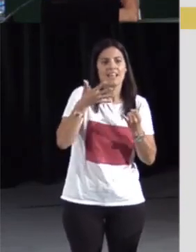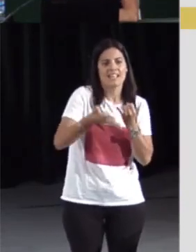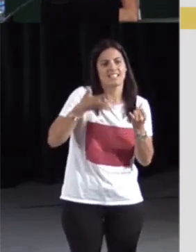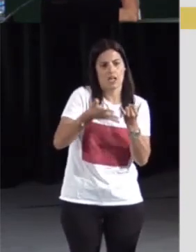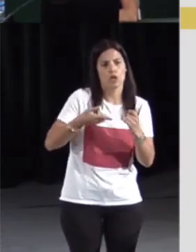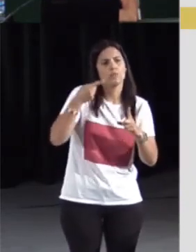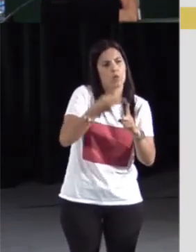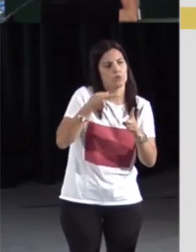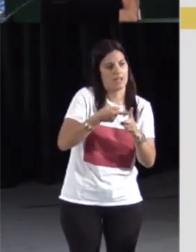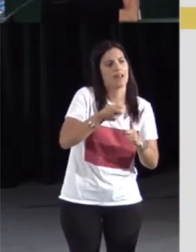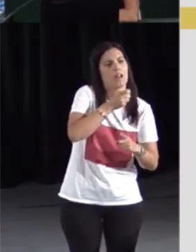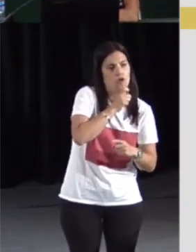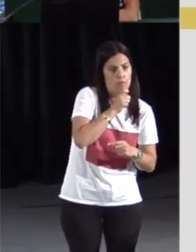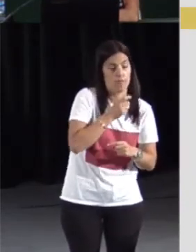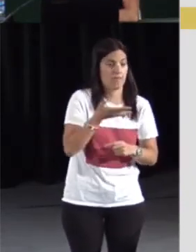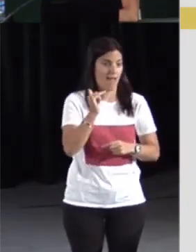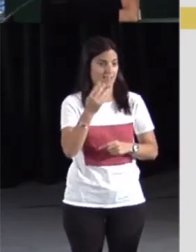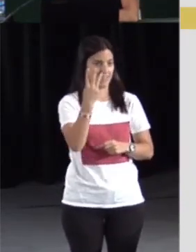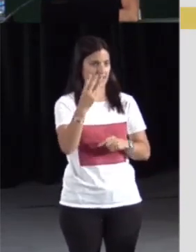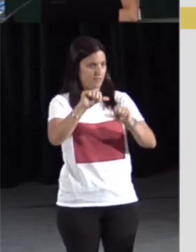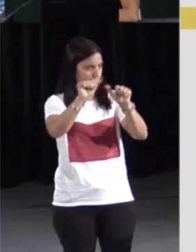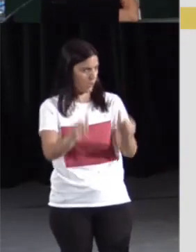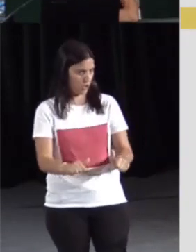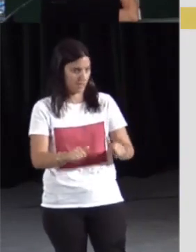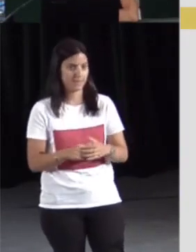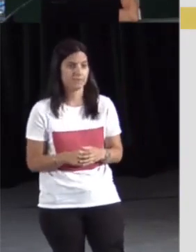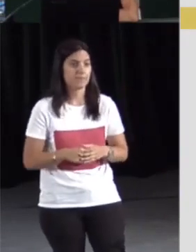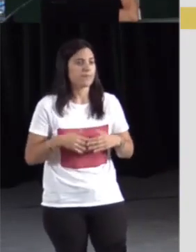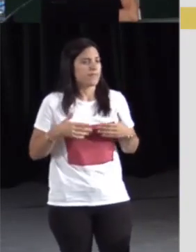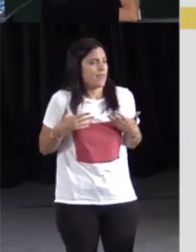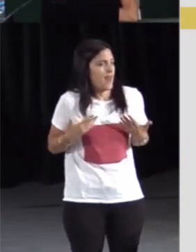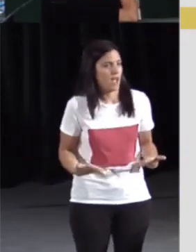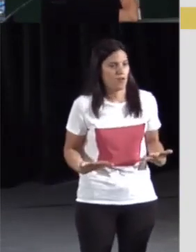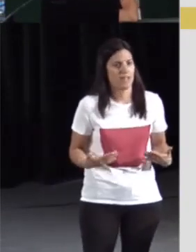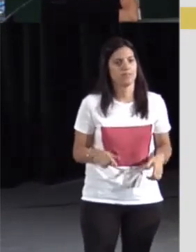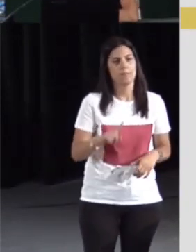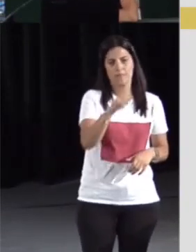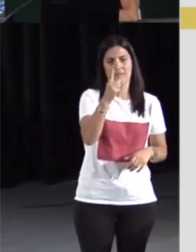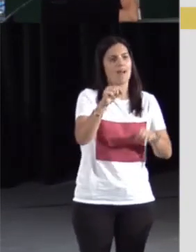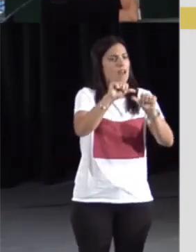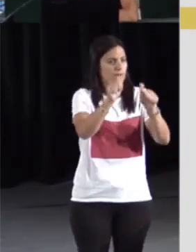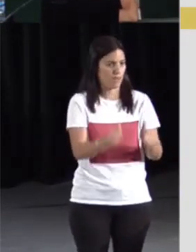Y ahora pasamos a explicar tres formas para